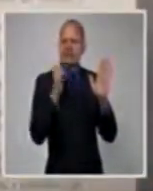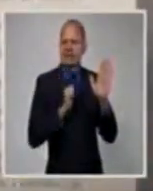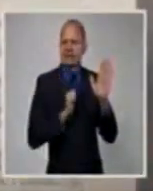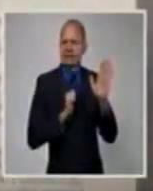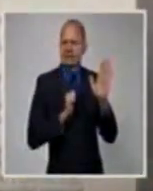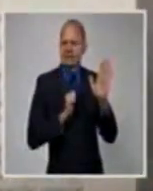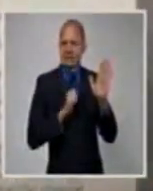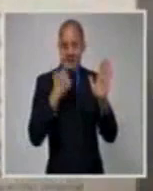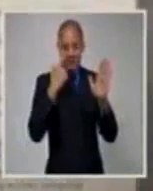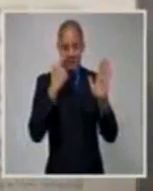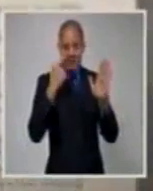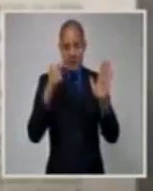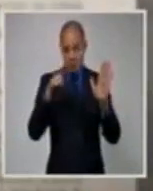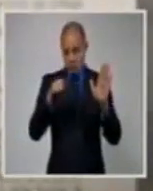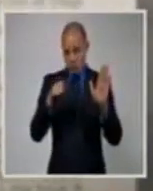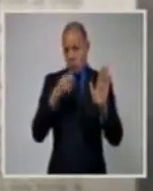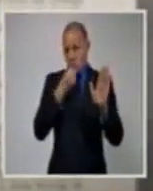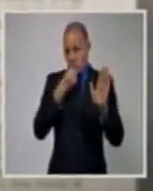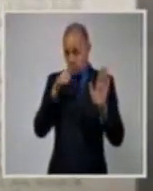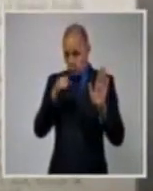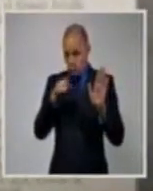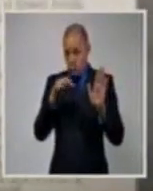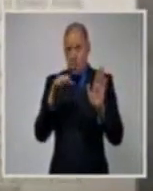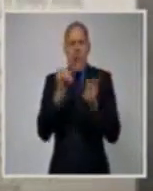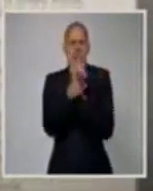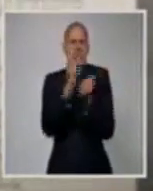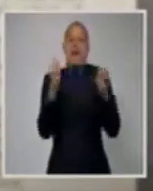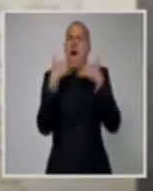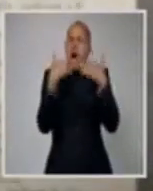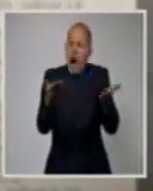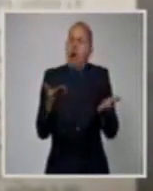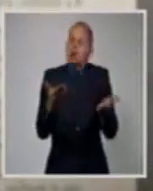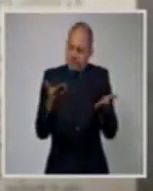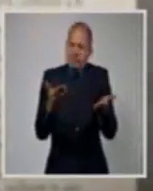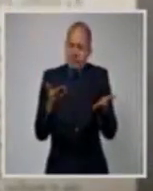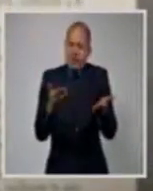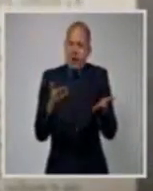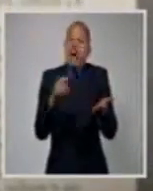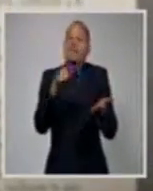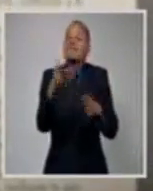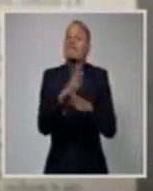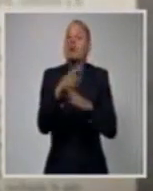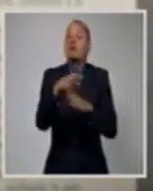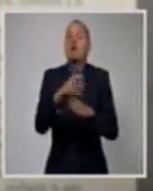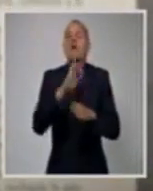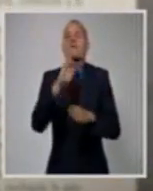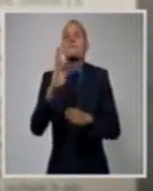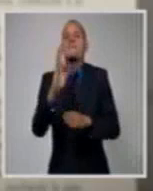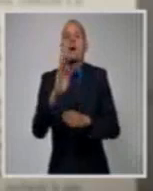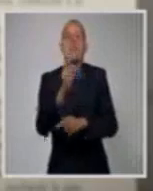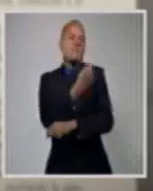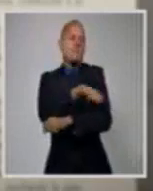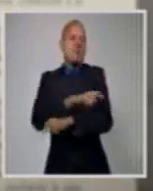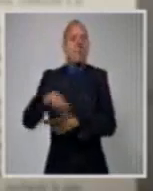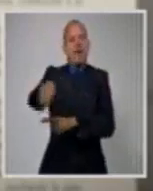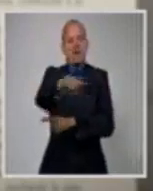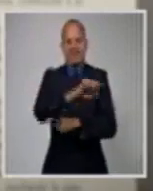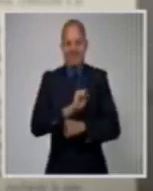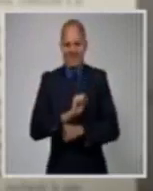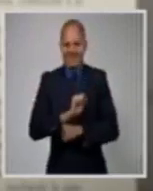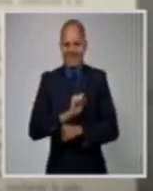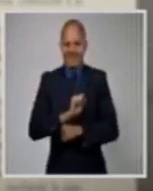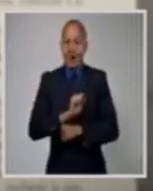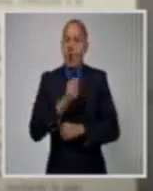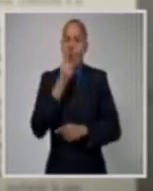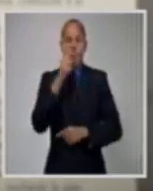En los derechos de los demás, en la seguridad colectiva, en el bienestar general, el respeto al orden público.